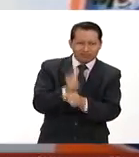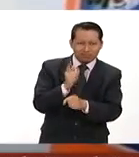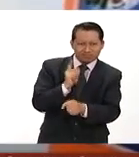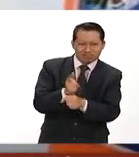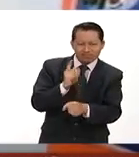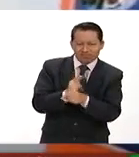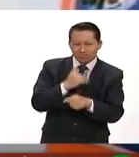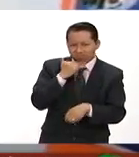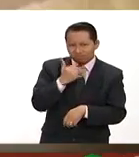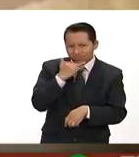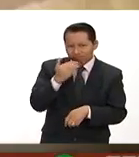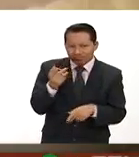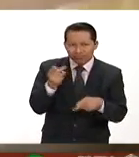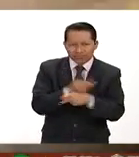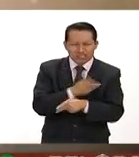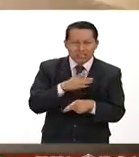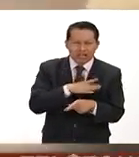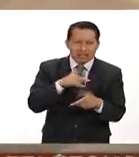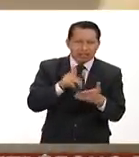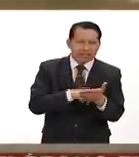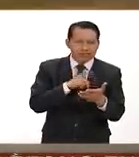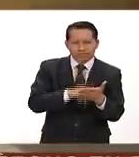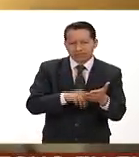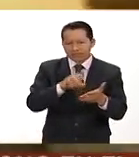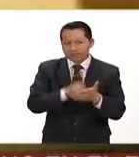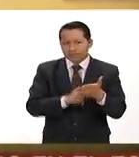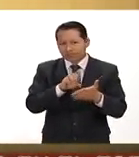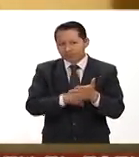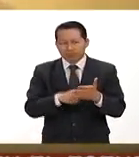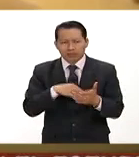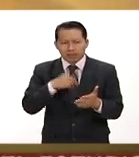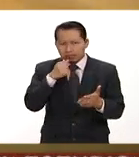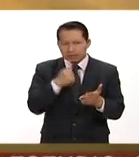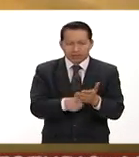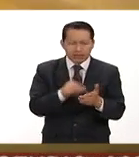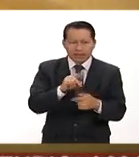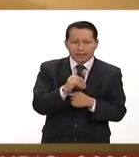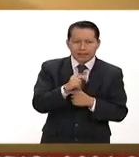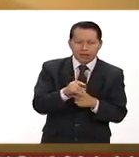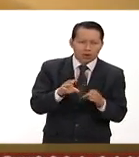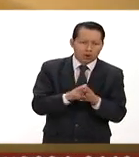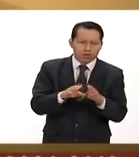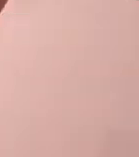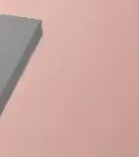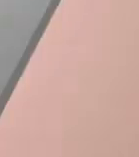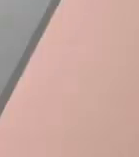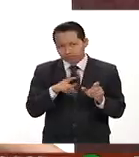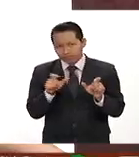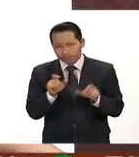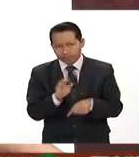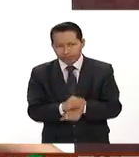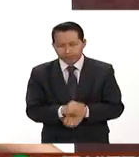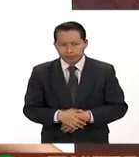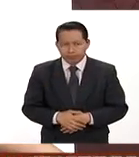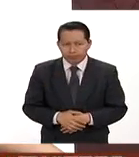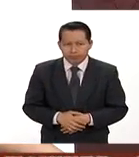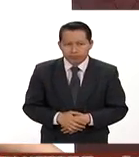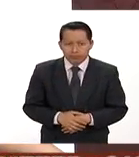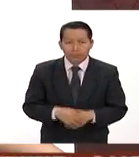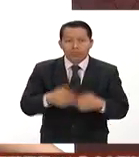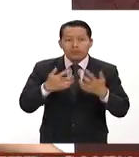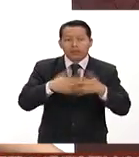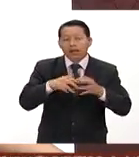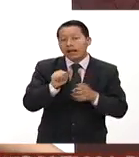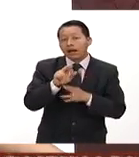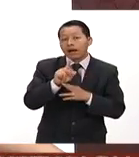irregularidad se procedió a cancelarles los sellos digitales como medida preventiva La empresa